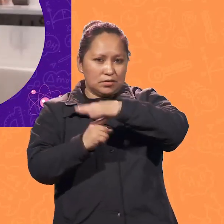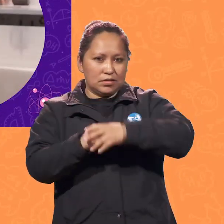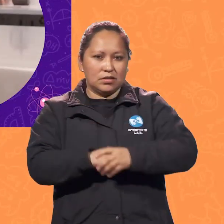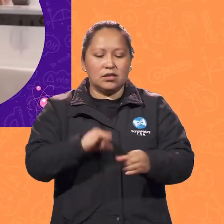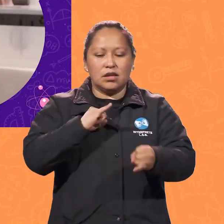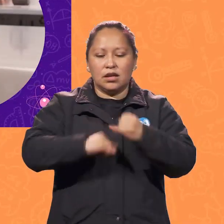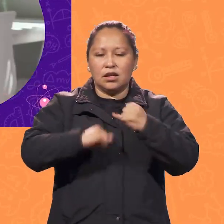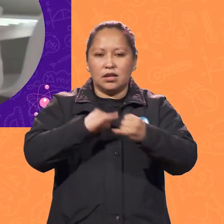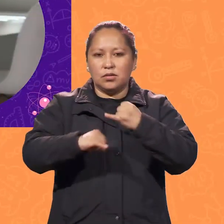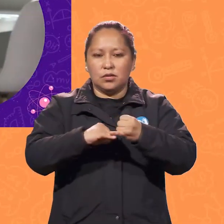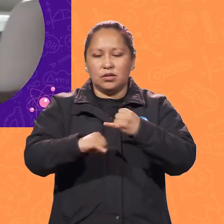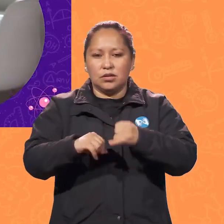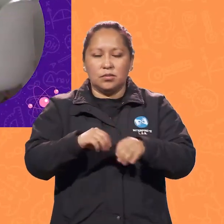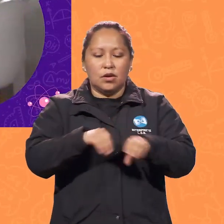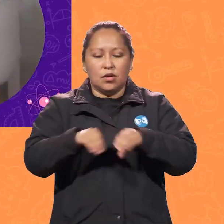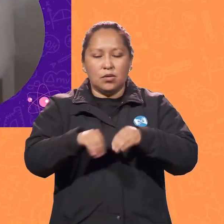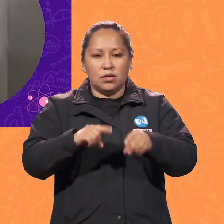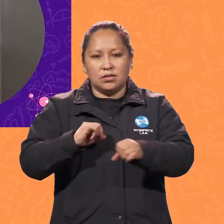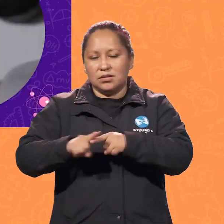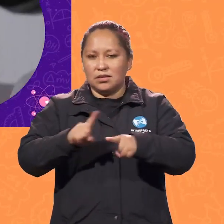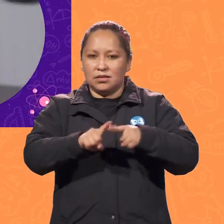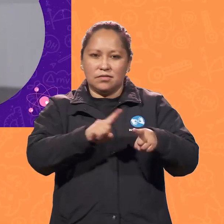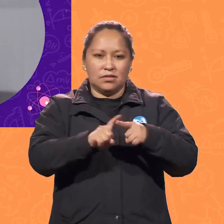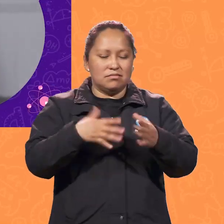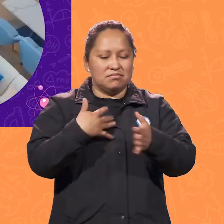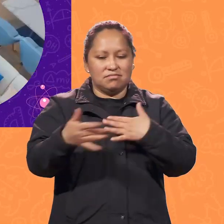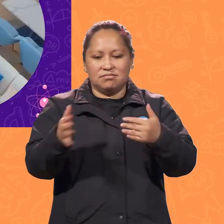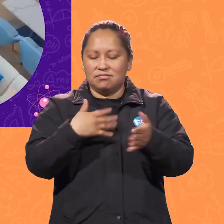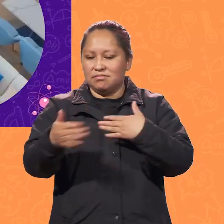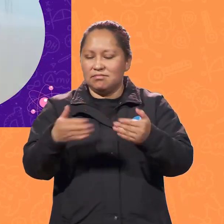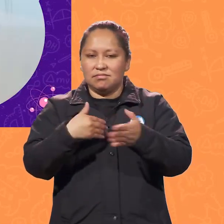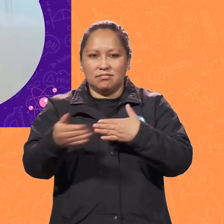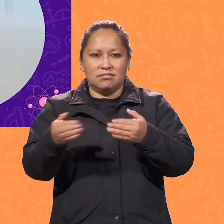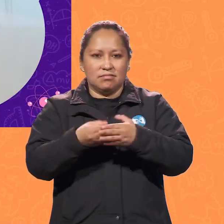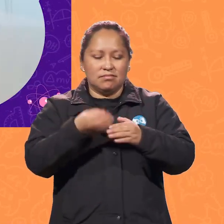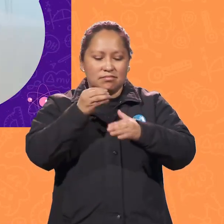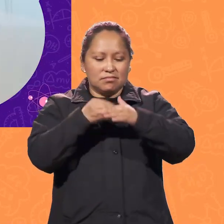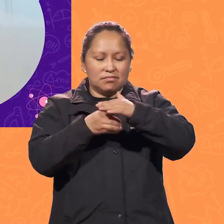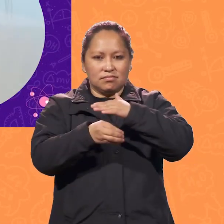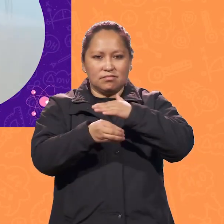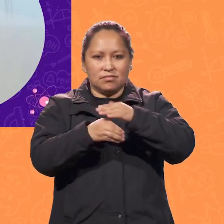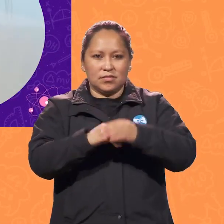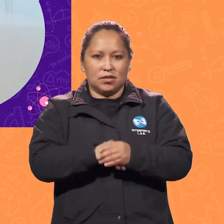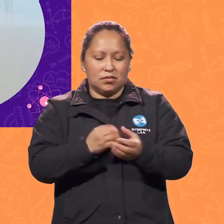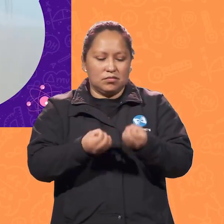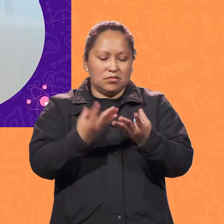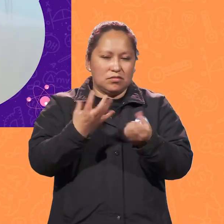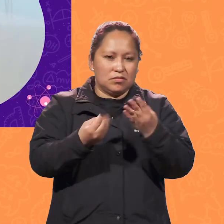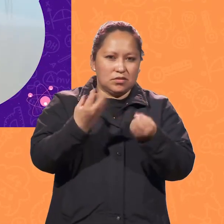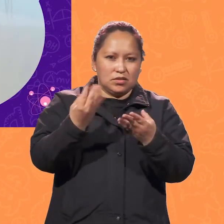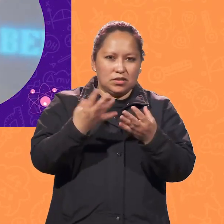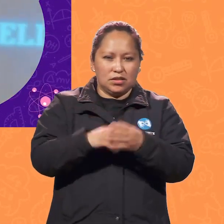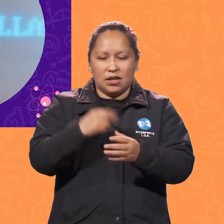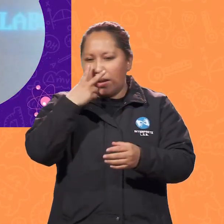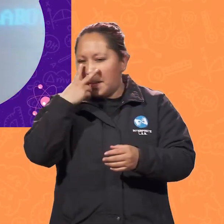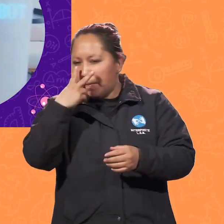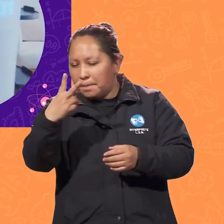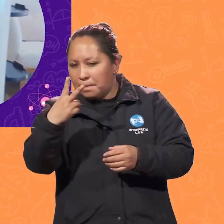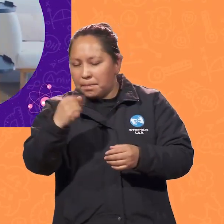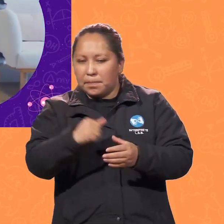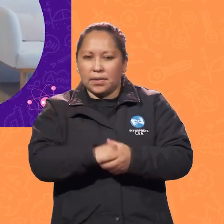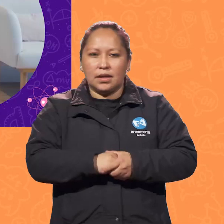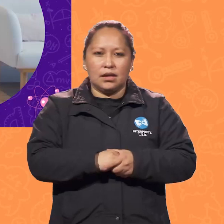último lo hace diferente de cualquier electrodoméstico. Los robots perciben el mundo mediante sensores e